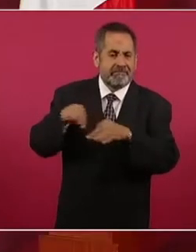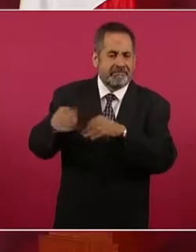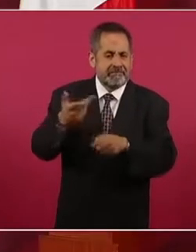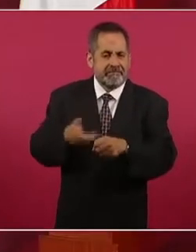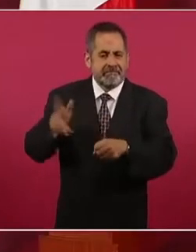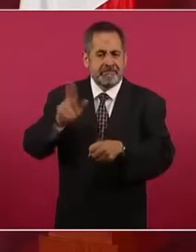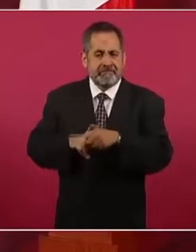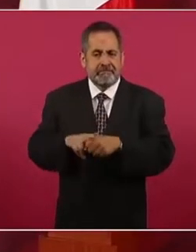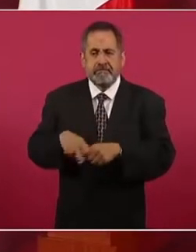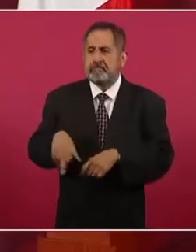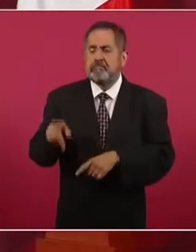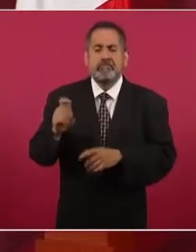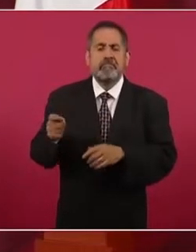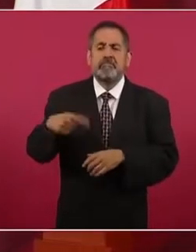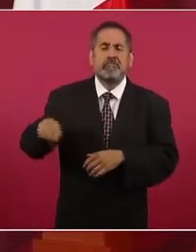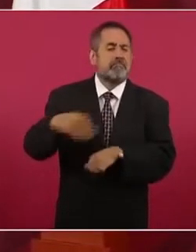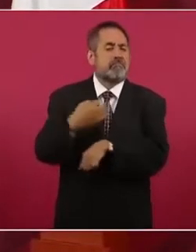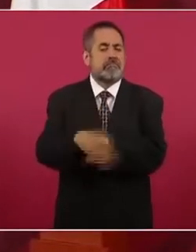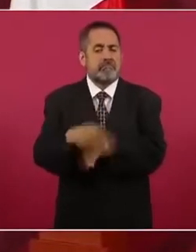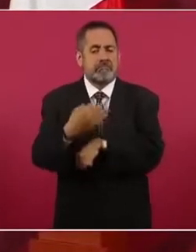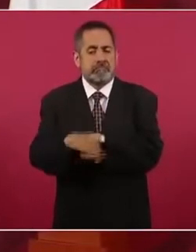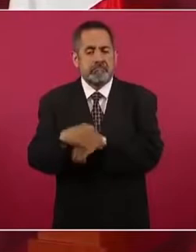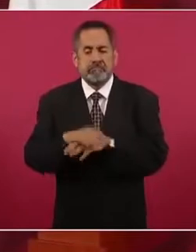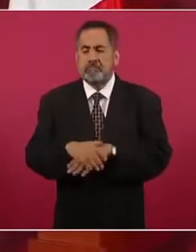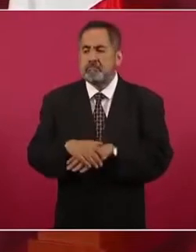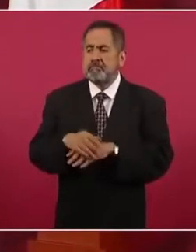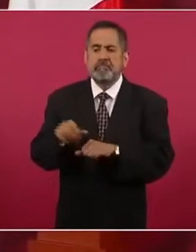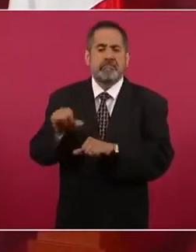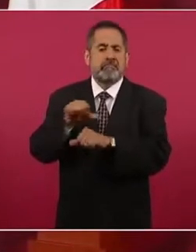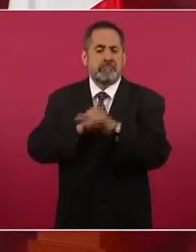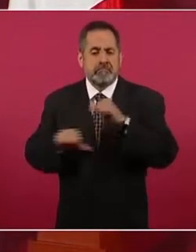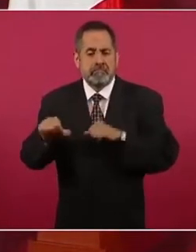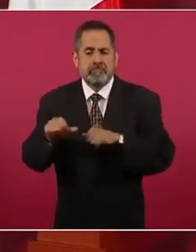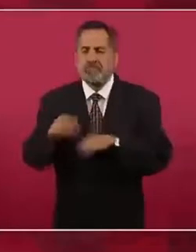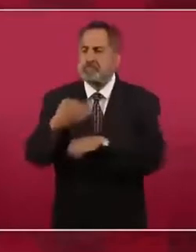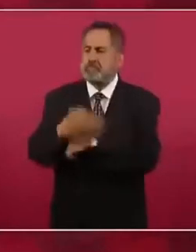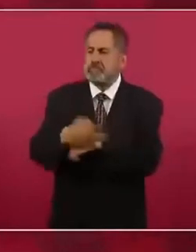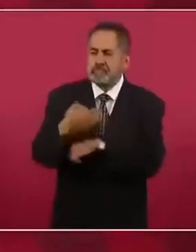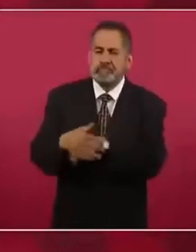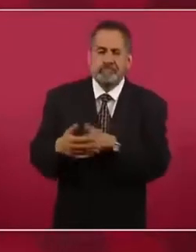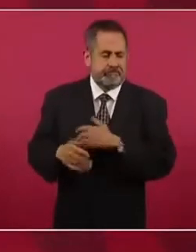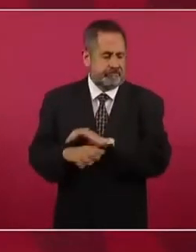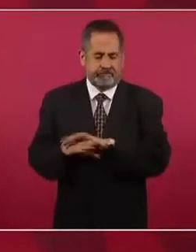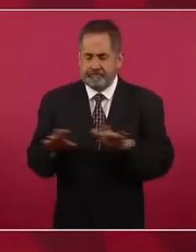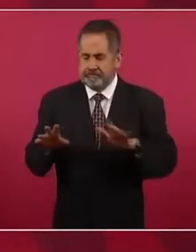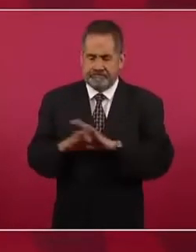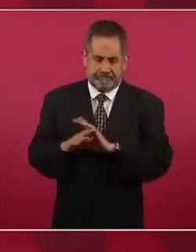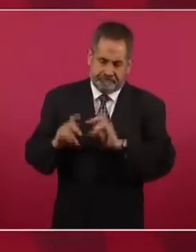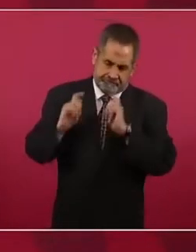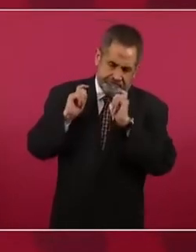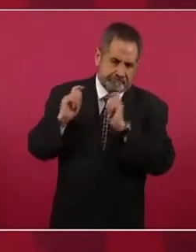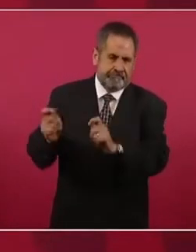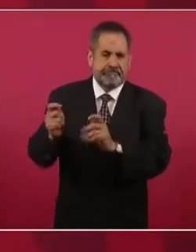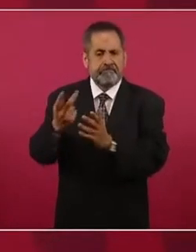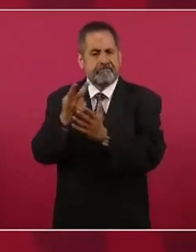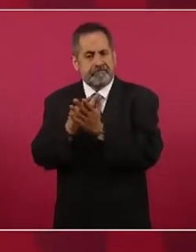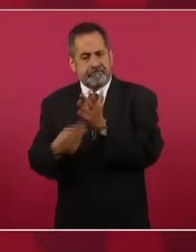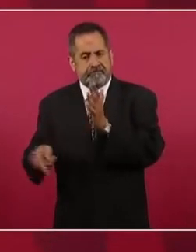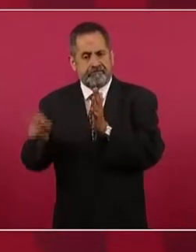como eventuales, como suplentes y ahora se les está dando su base,